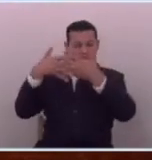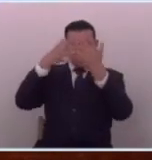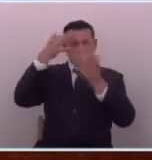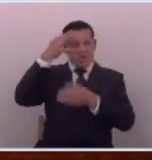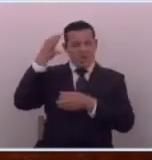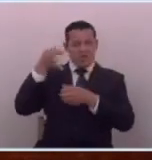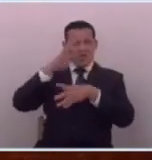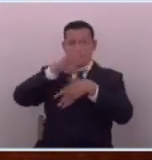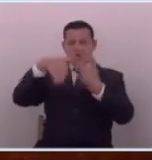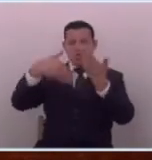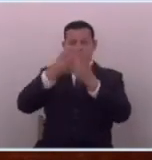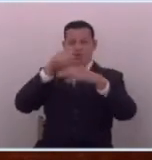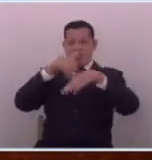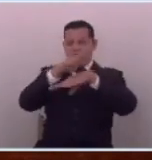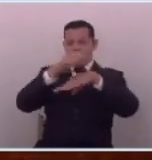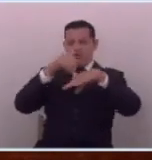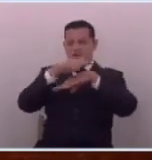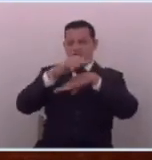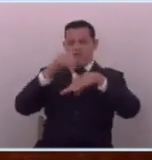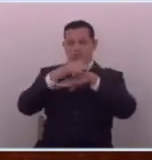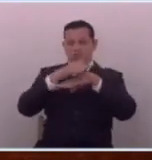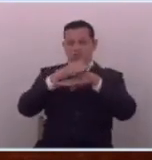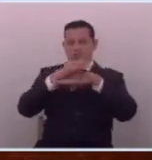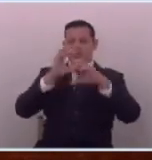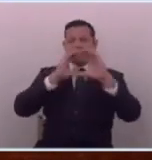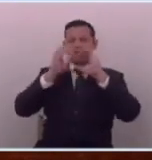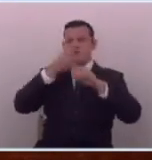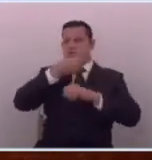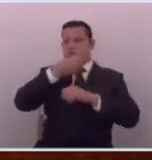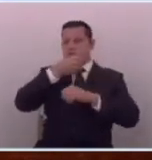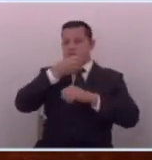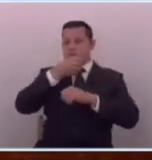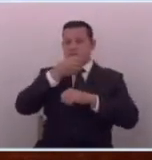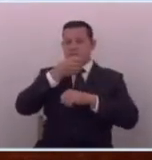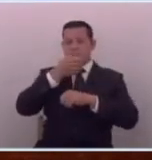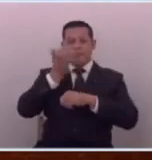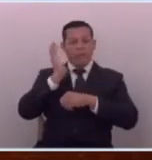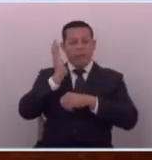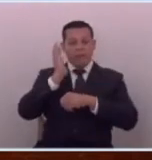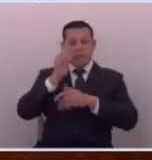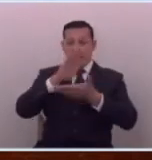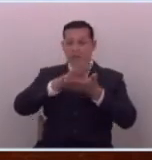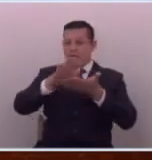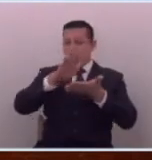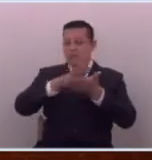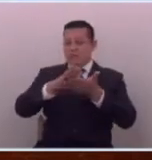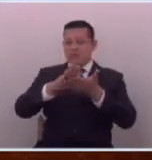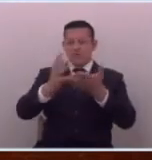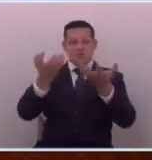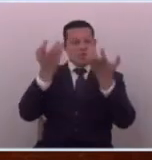creyéndole a todo lo que les manda aquí un par de periodistas desquiciados que han consumido tanta